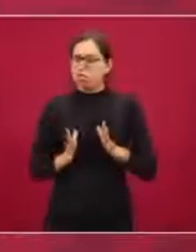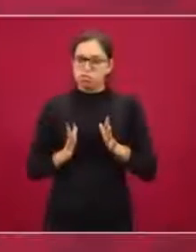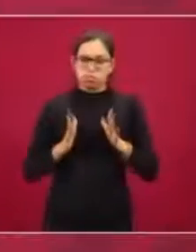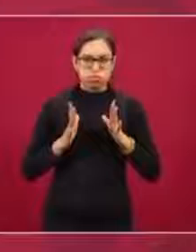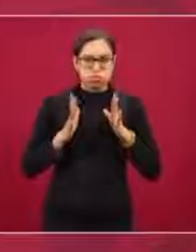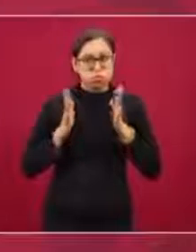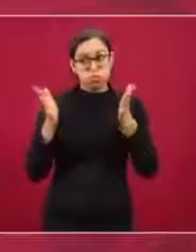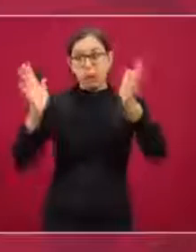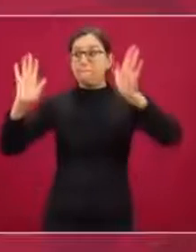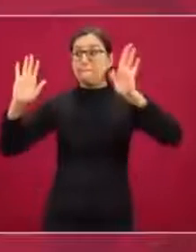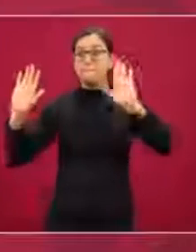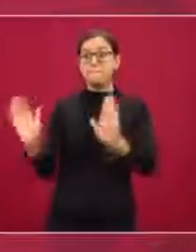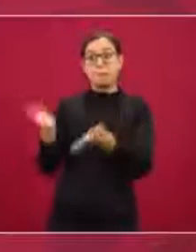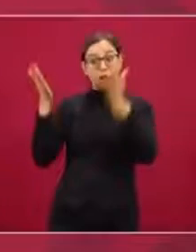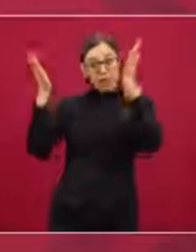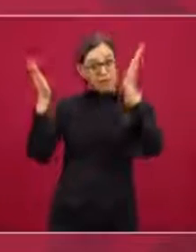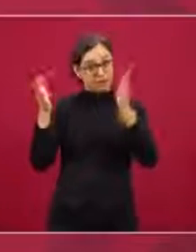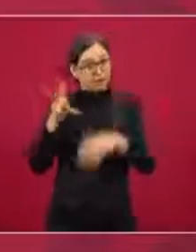trampa,